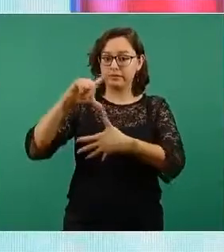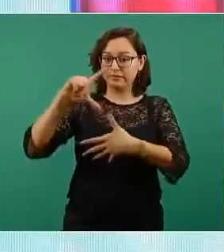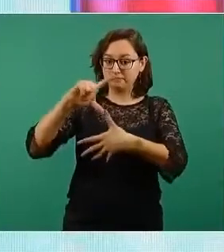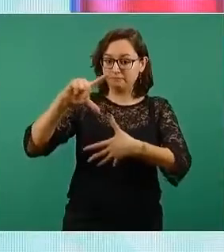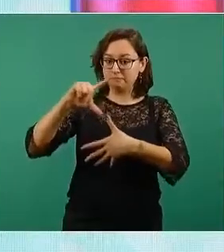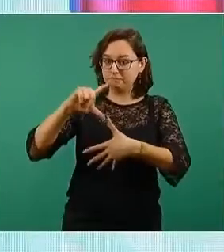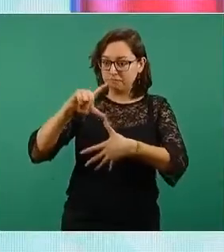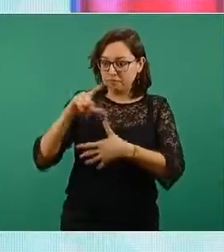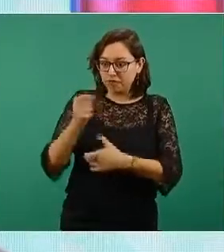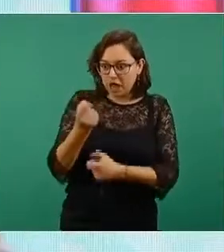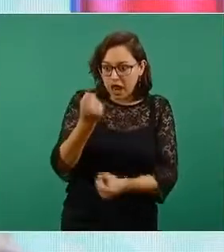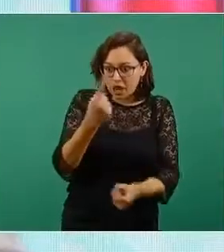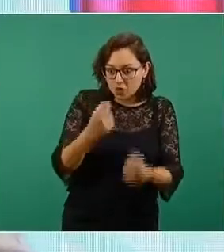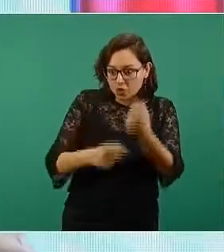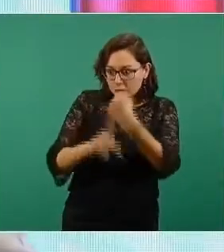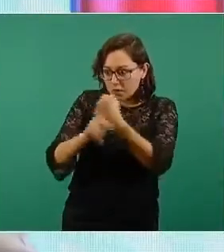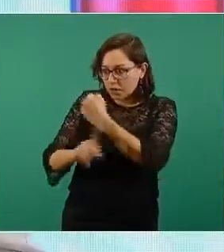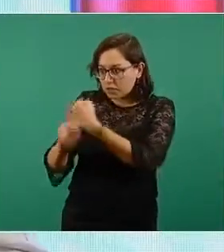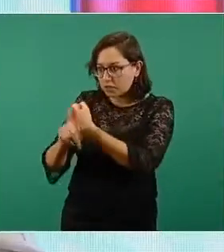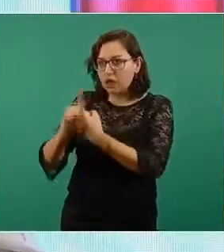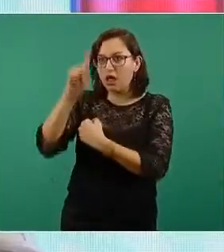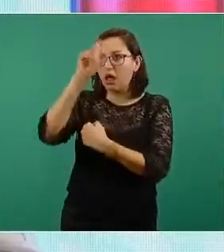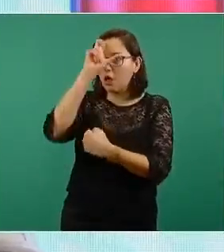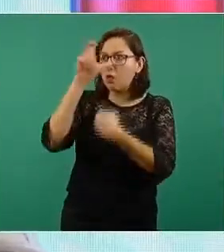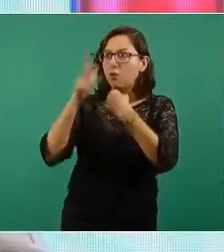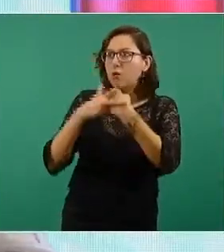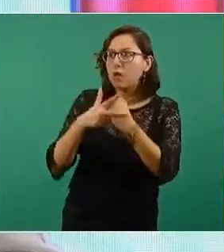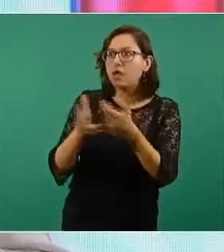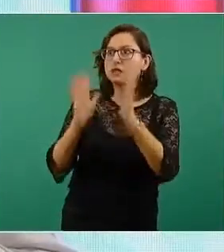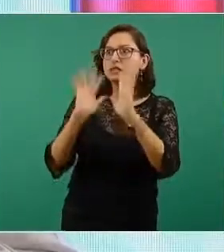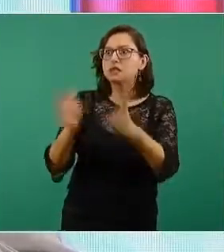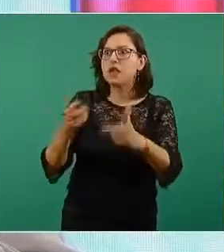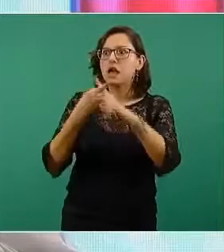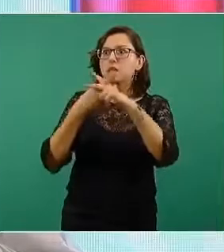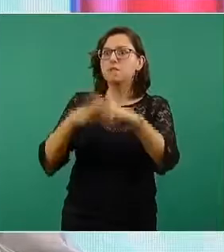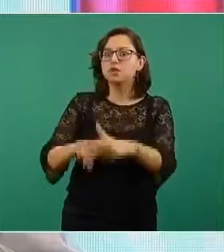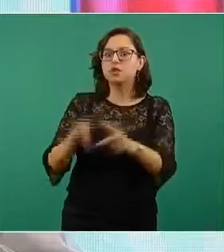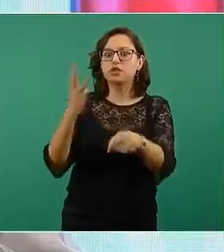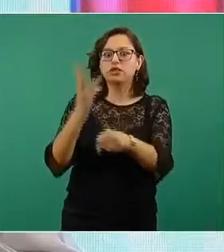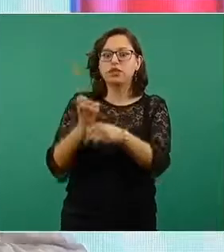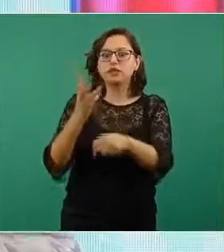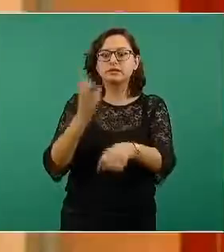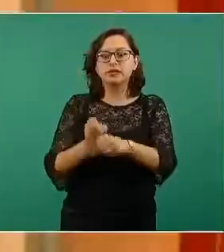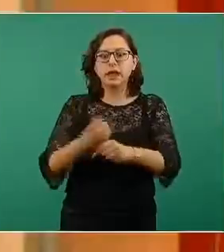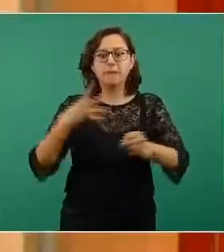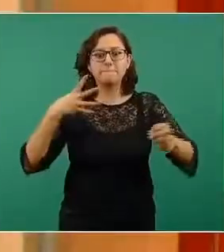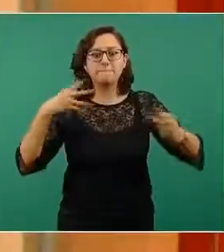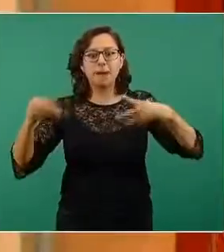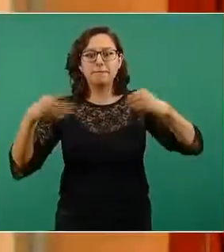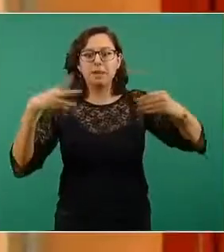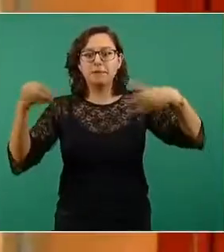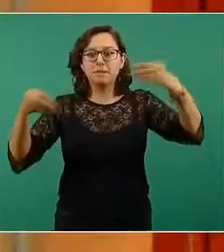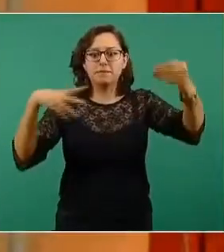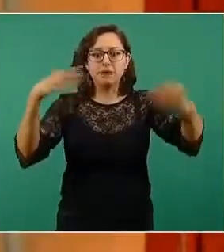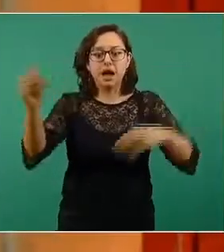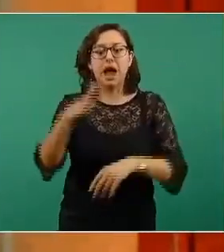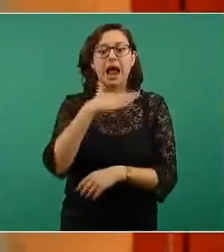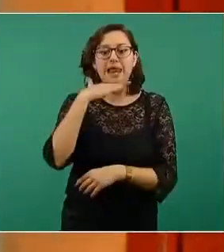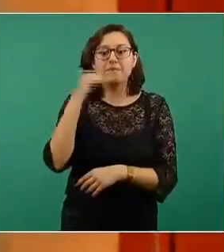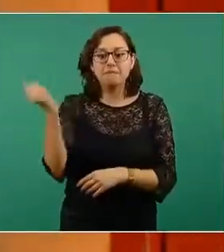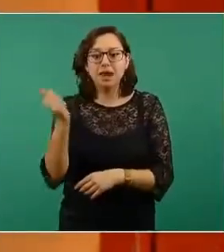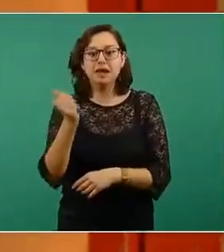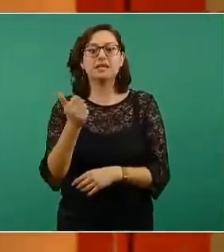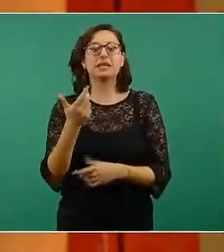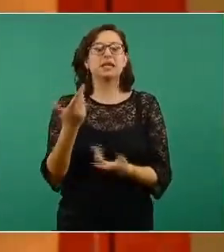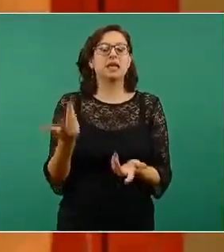Latinoamérica, pero también en Europa, existe una reemergencia de la epidemia. En Alemania, en Italia, en